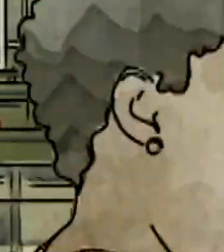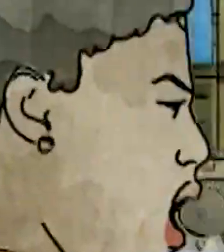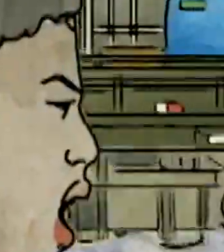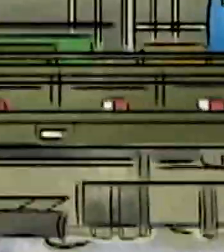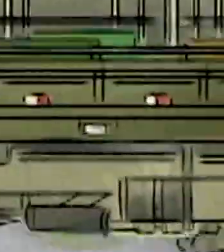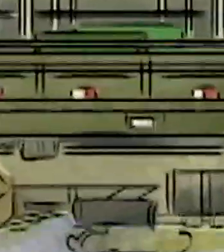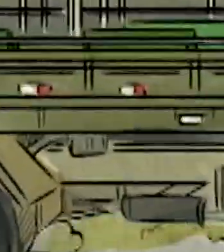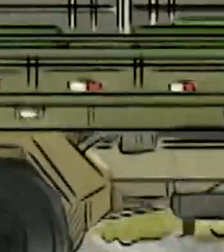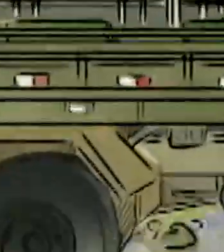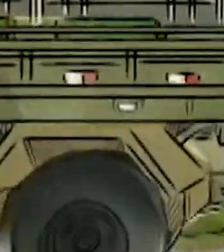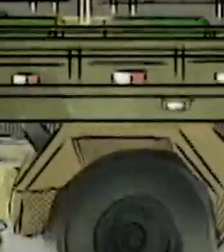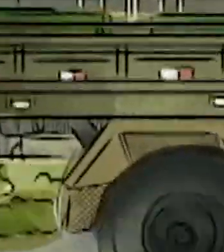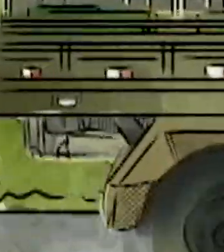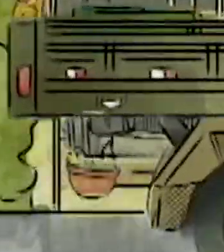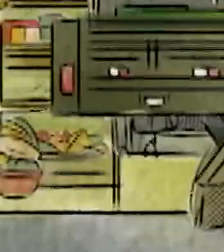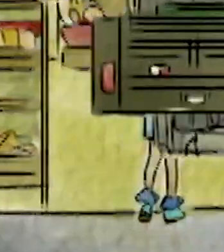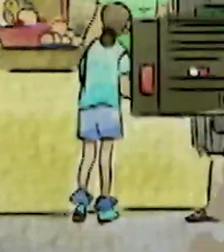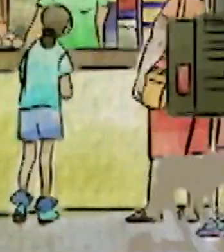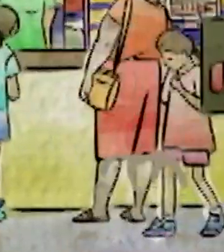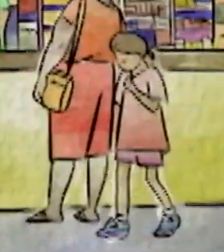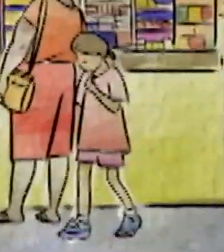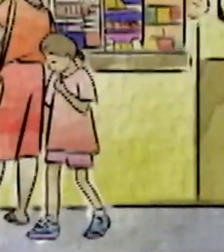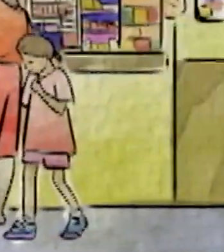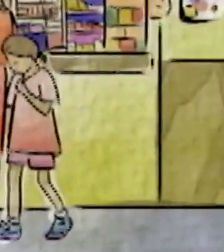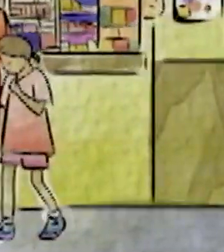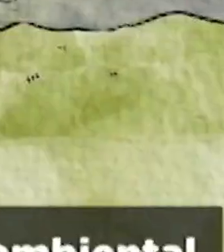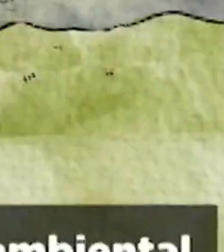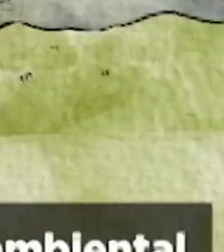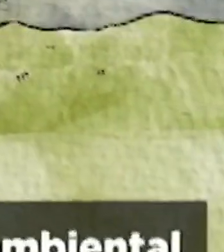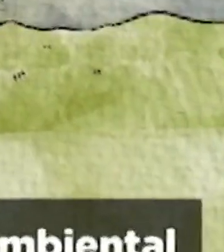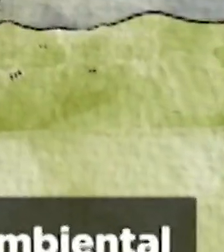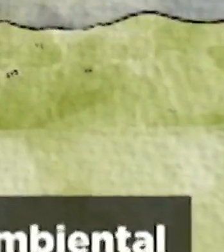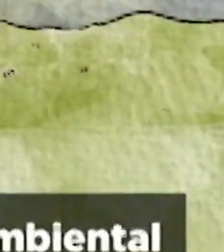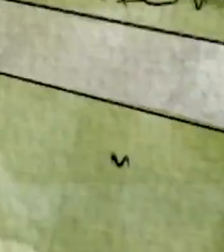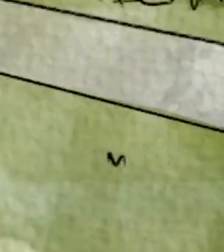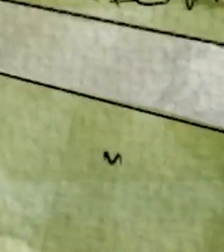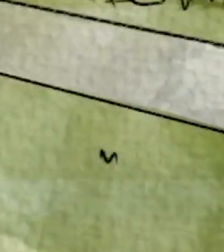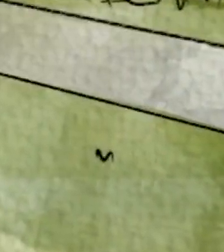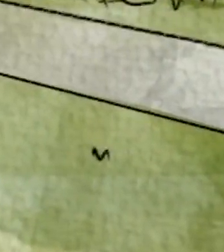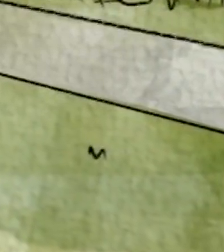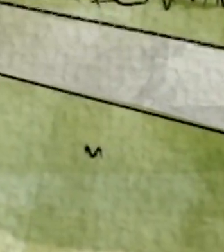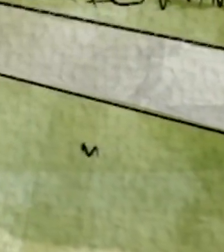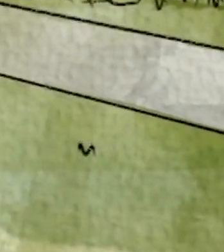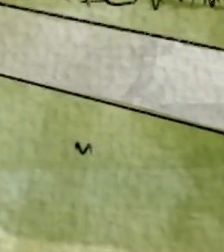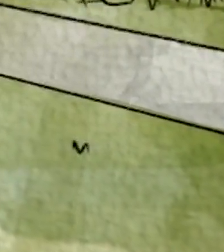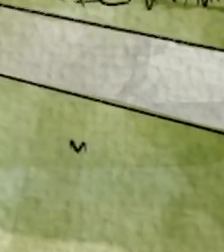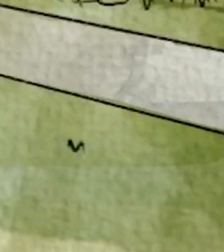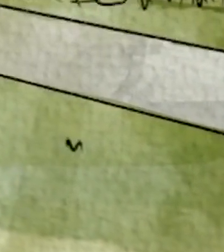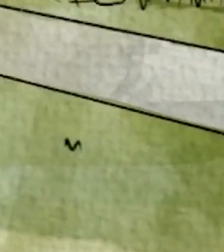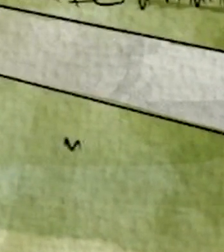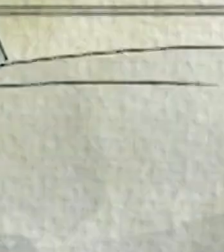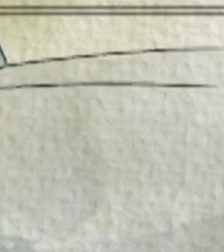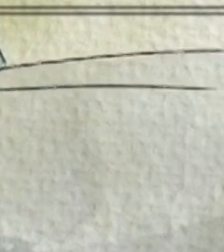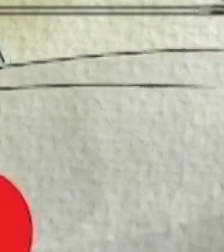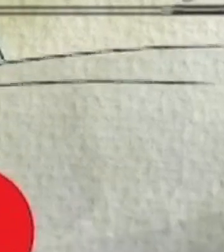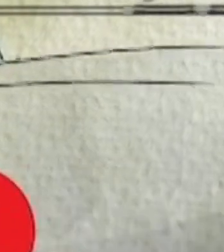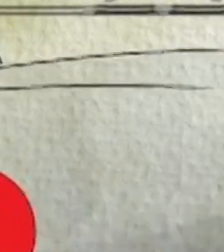siguen poniendo en peligro la vida de las personas el entorno ambiental y la infraestructura pública